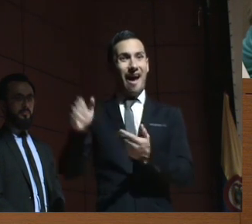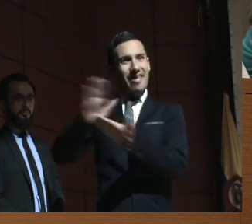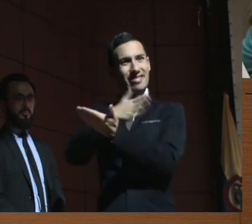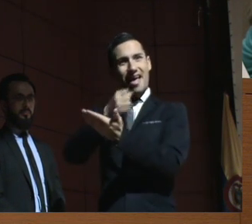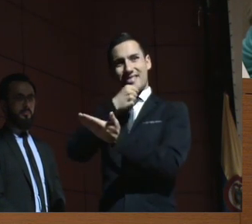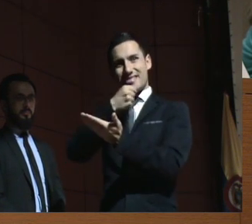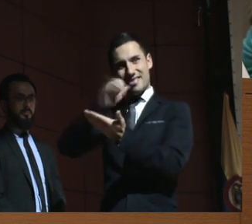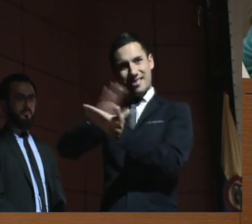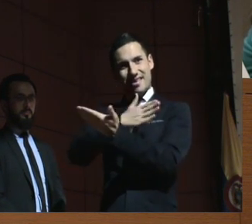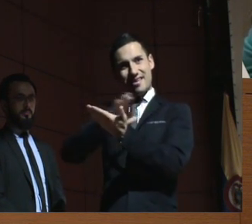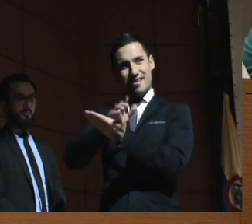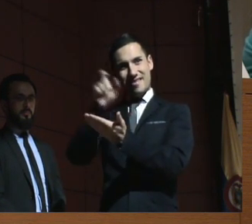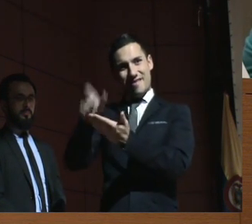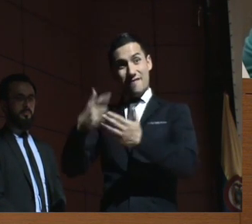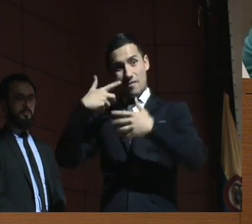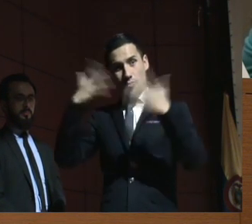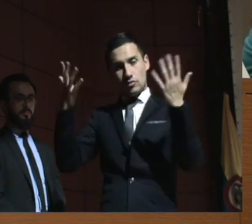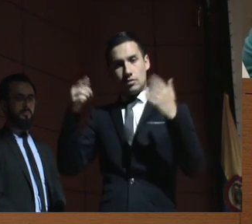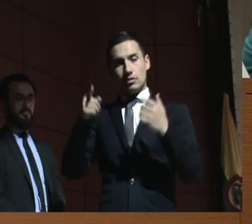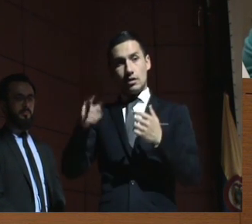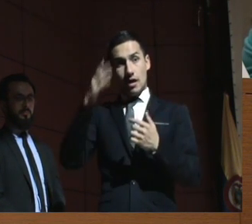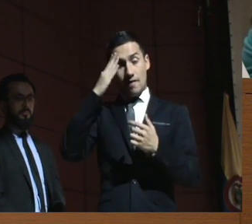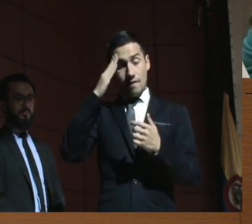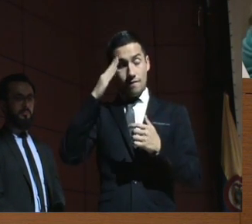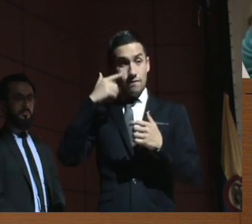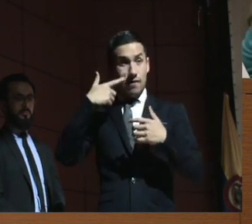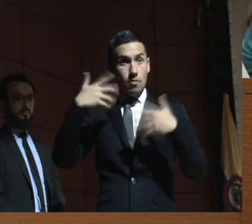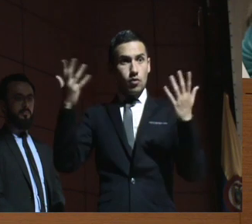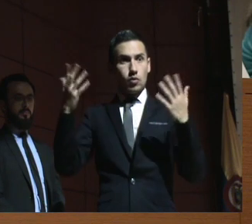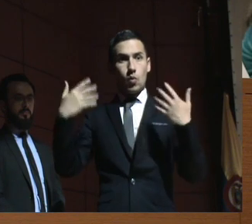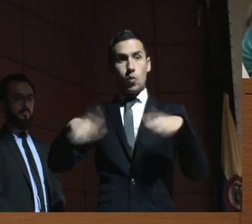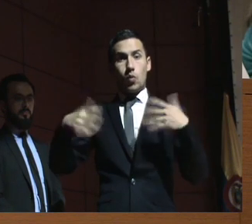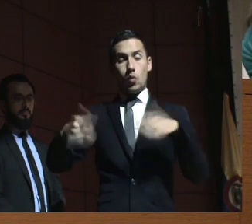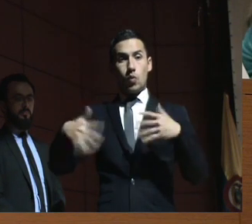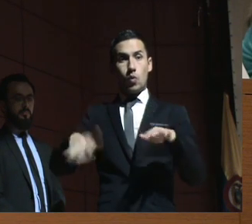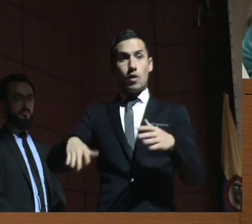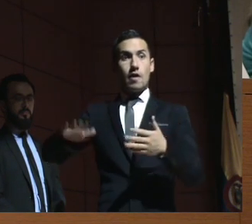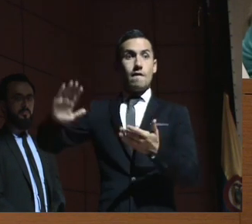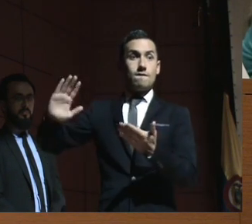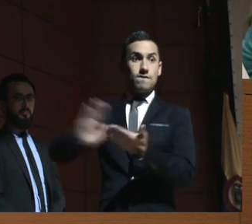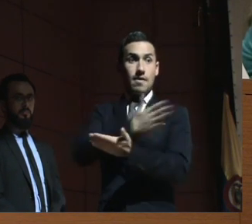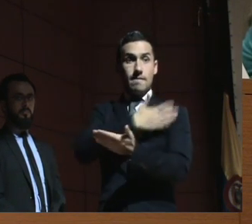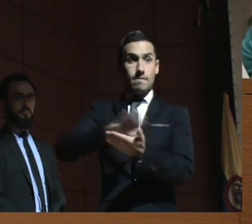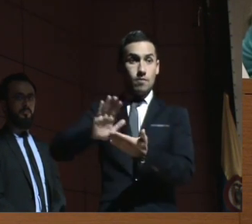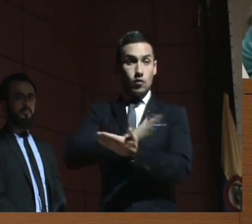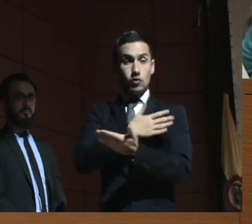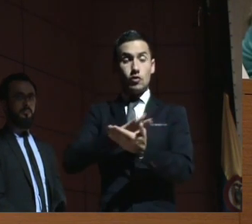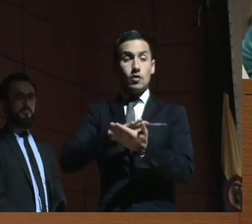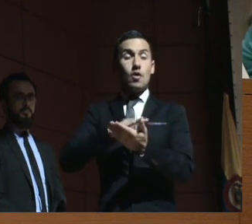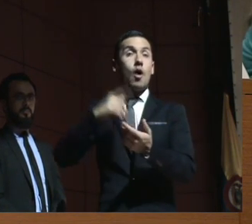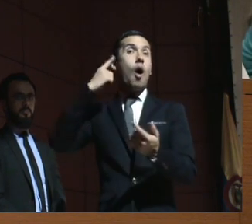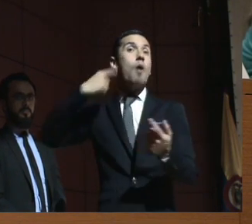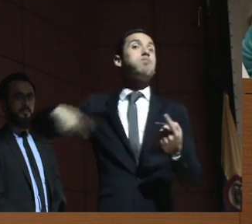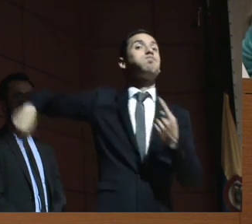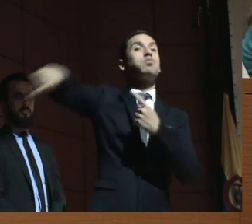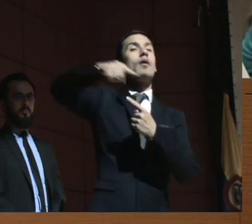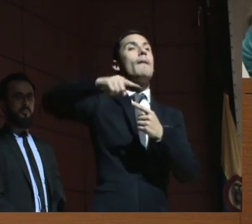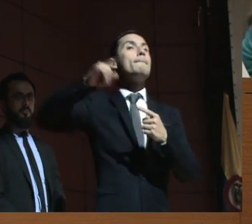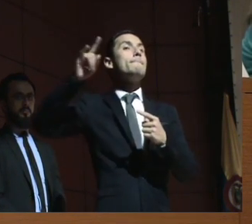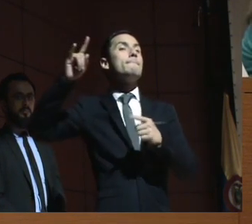produce continuamente, si es que es famoso y sus canciones circulan por el mundo,